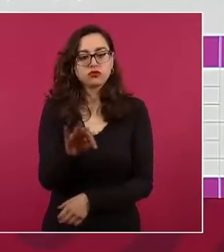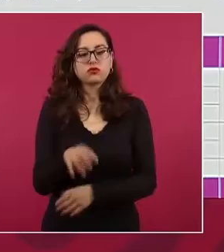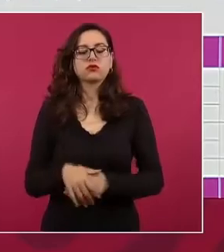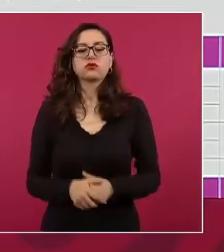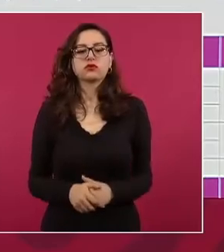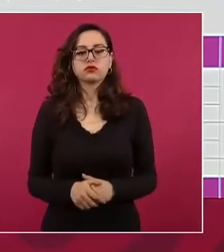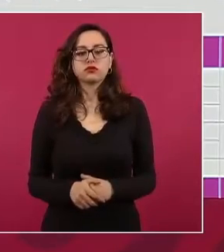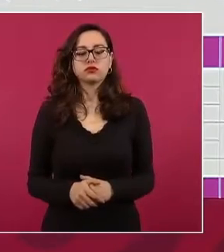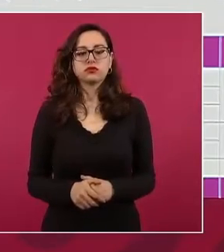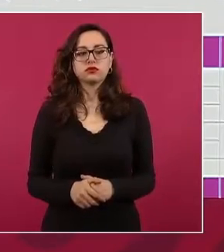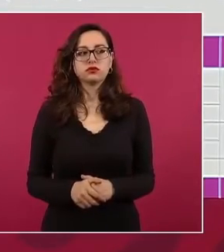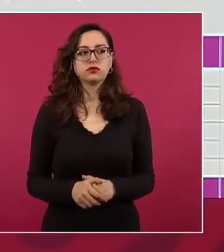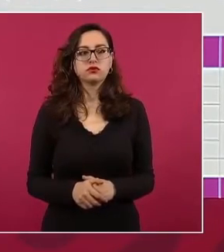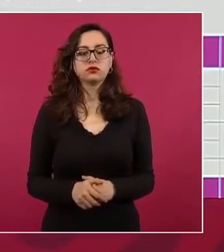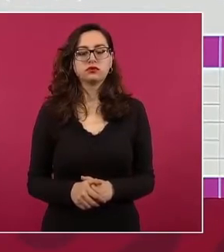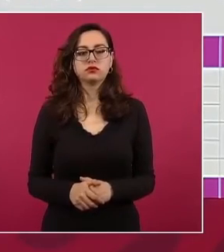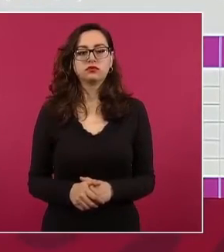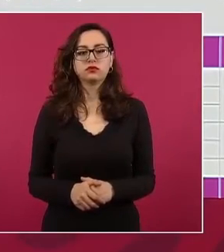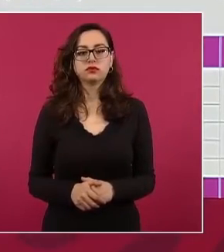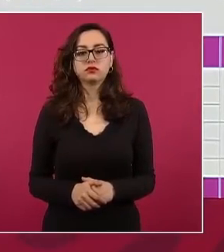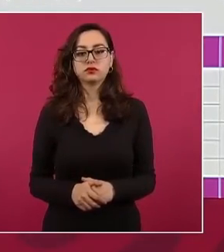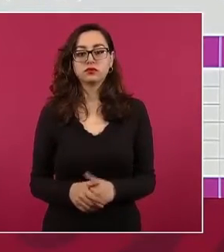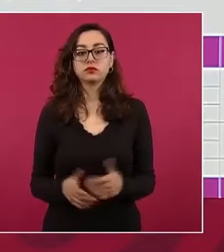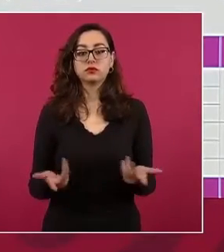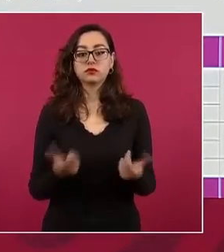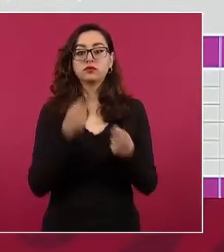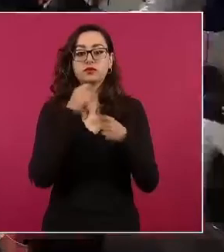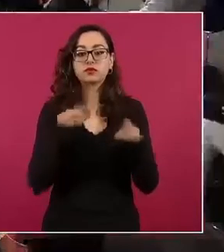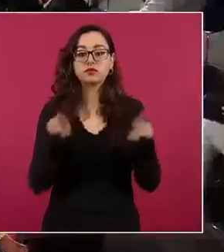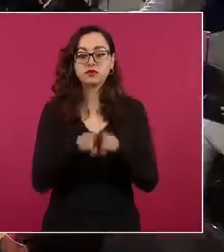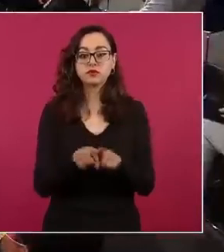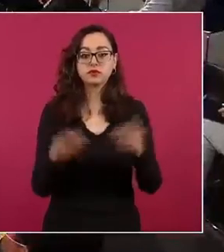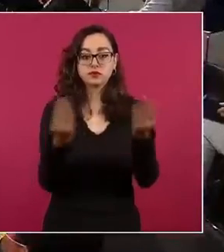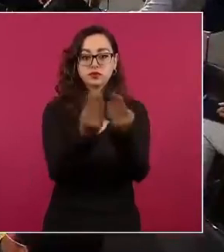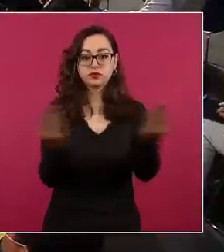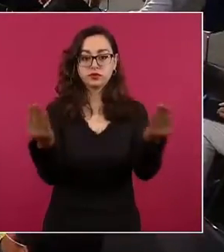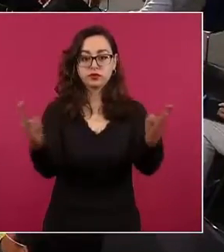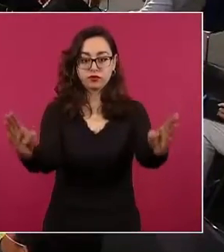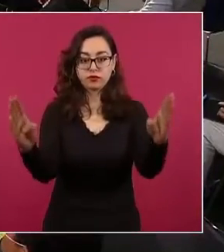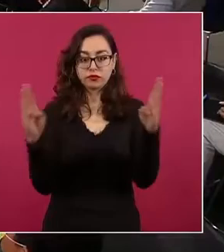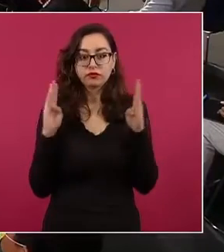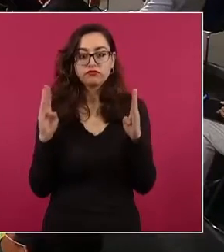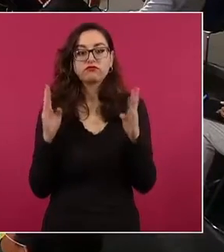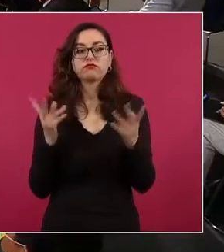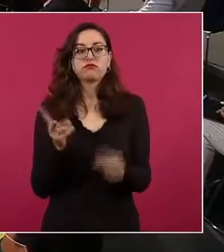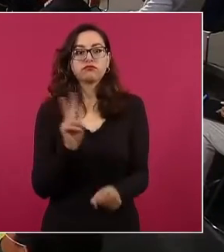Tienen toda la barda perimetral, la vigilancia,